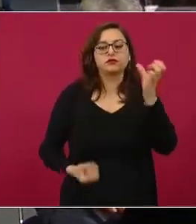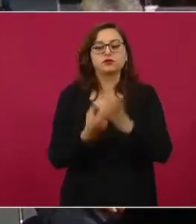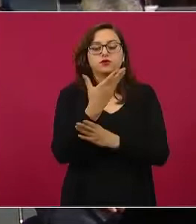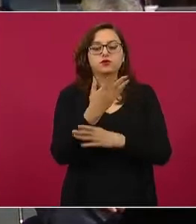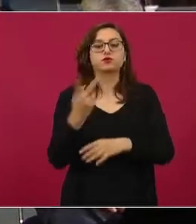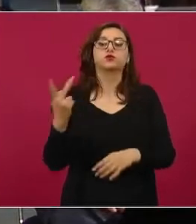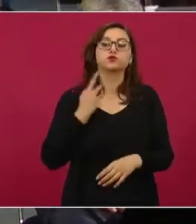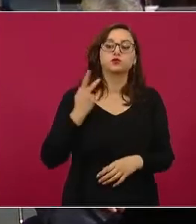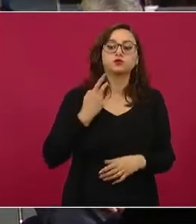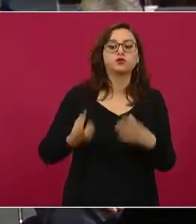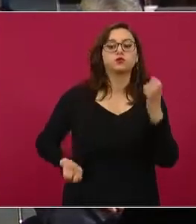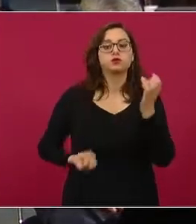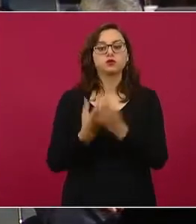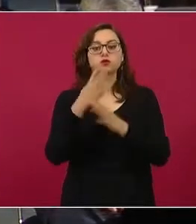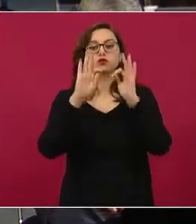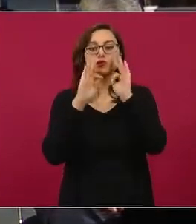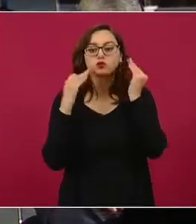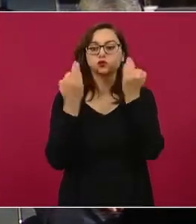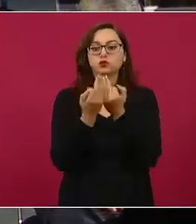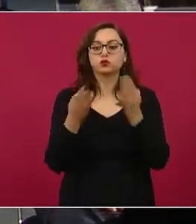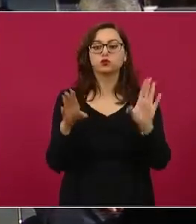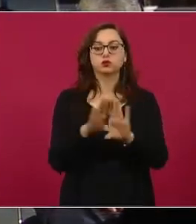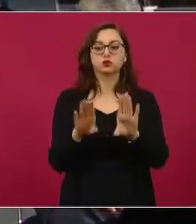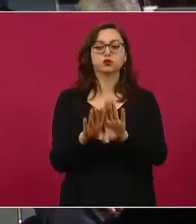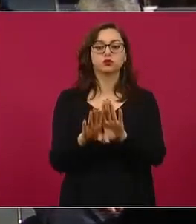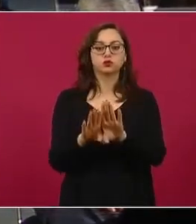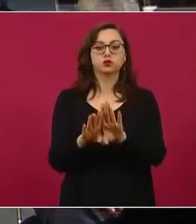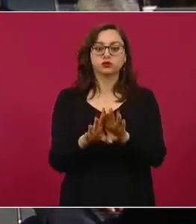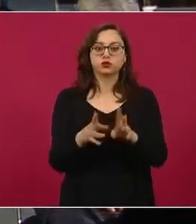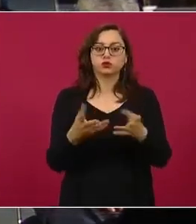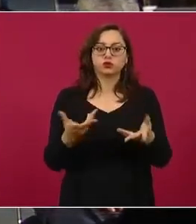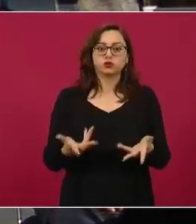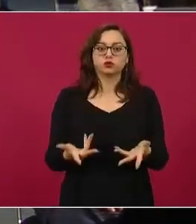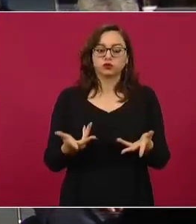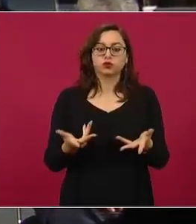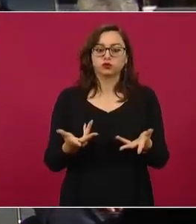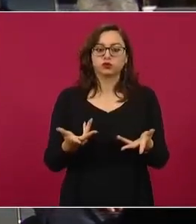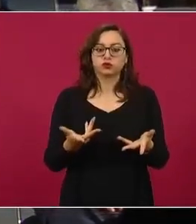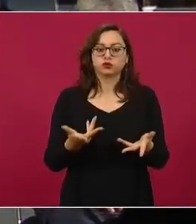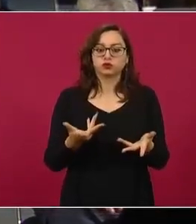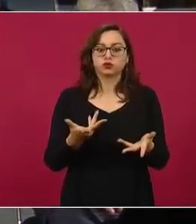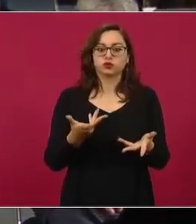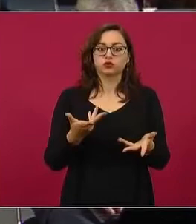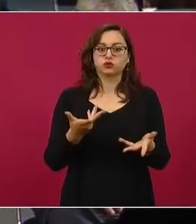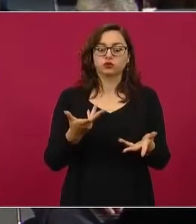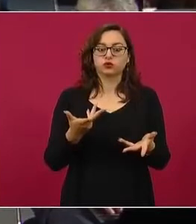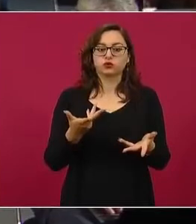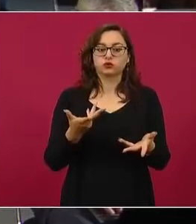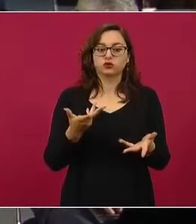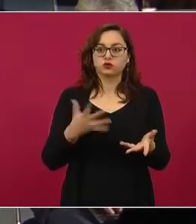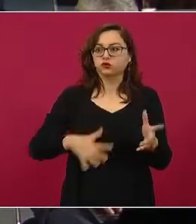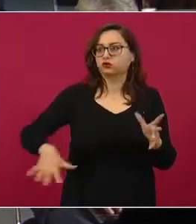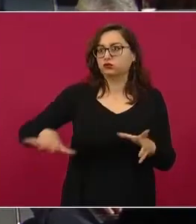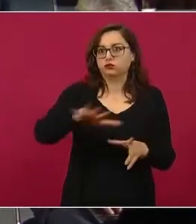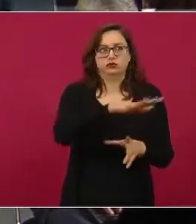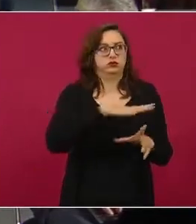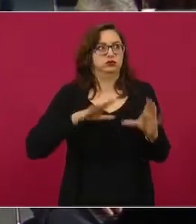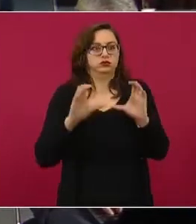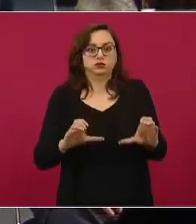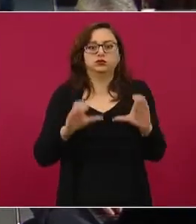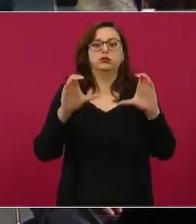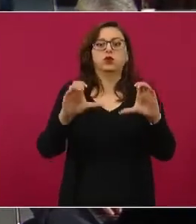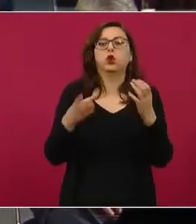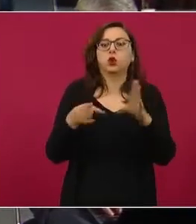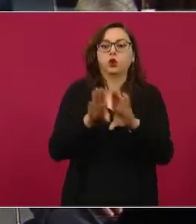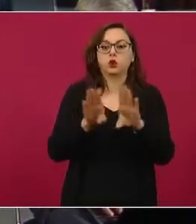políticas públicas para un mejor uso de la sanidad entre todos, si va a haber algún